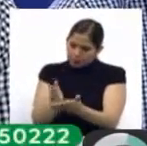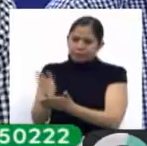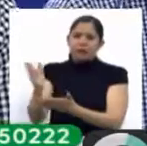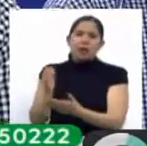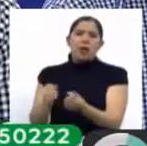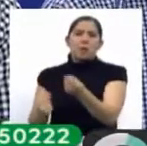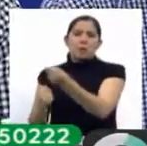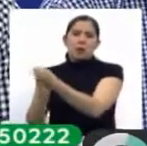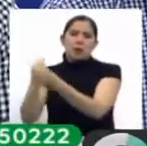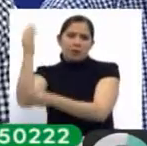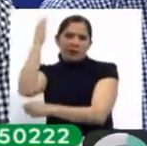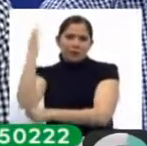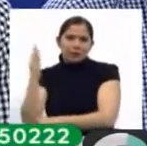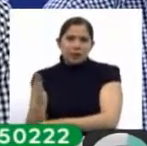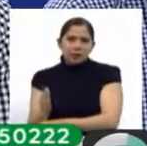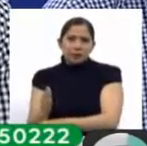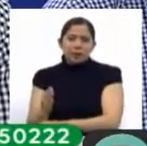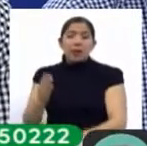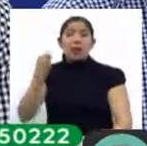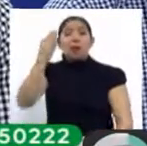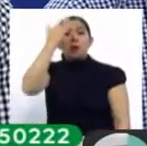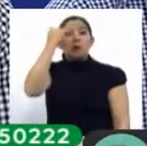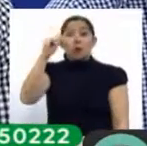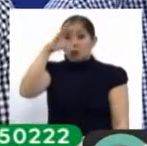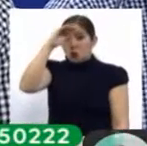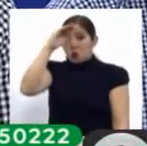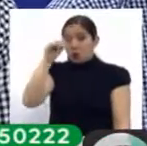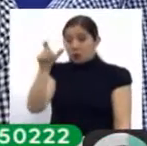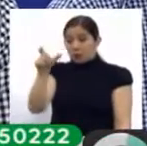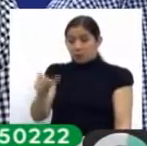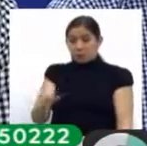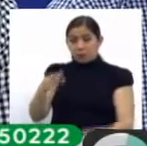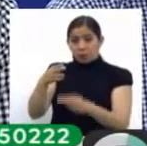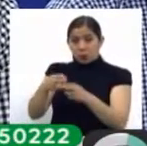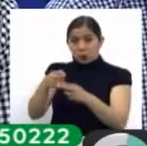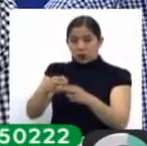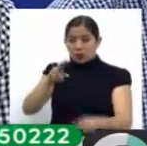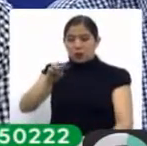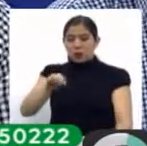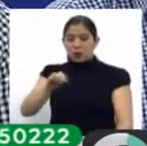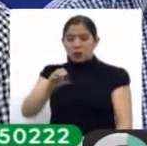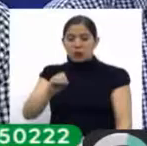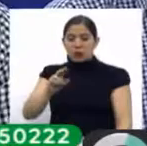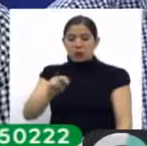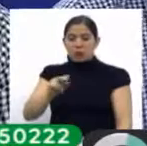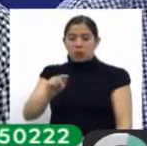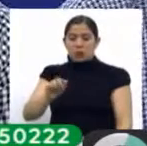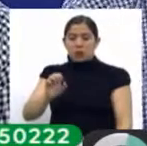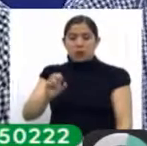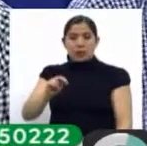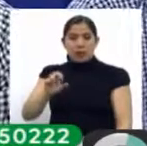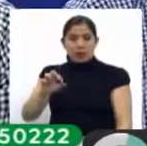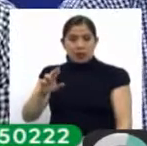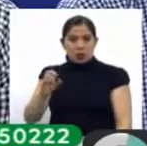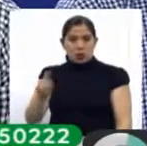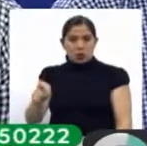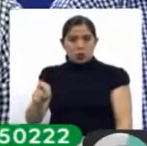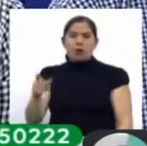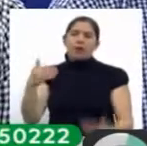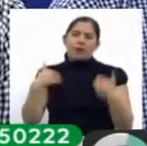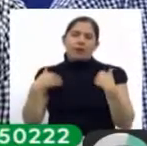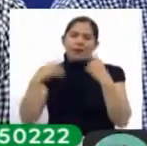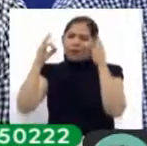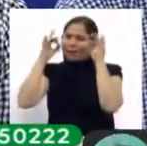el señor Montenegro tiene delitos graves de narcotráfico